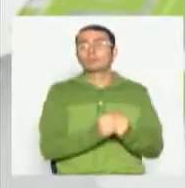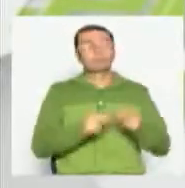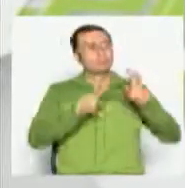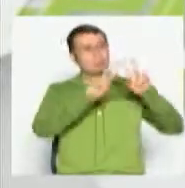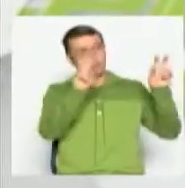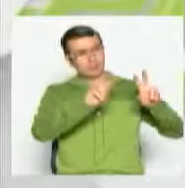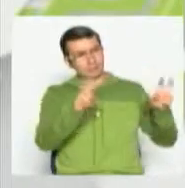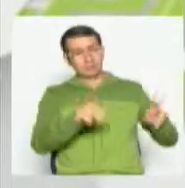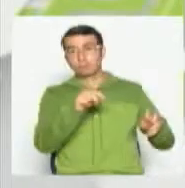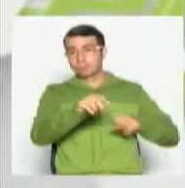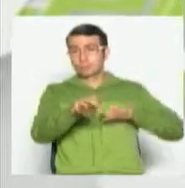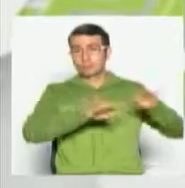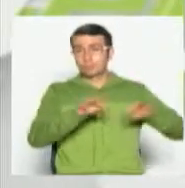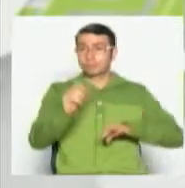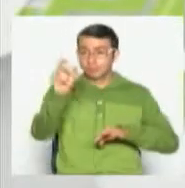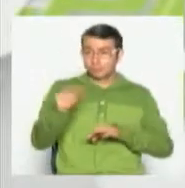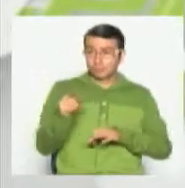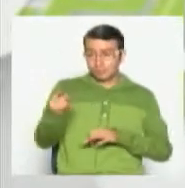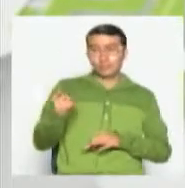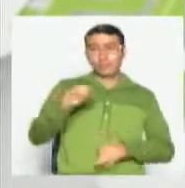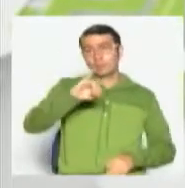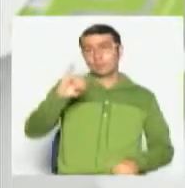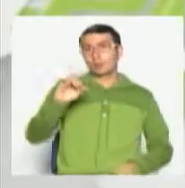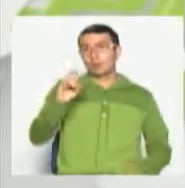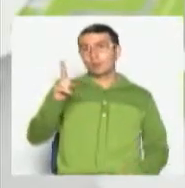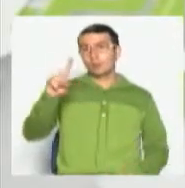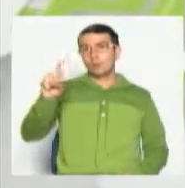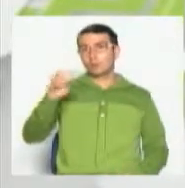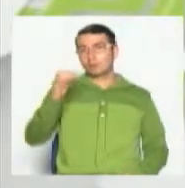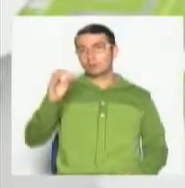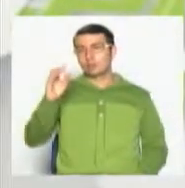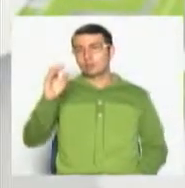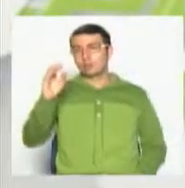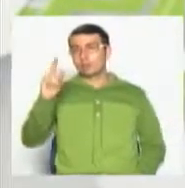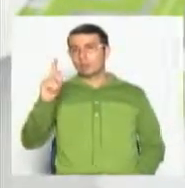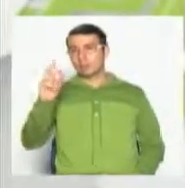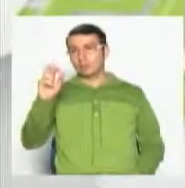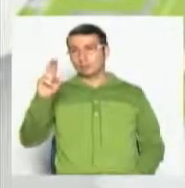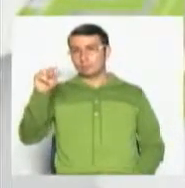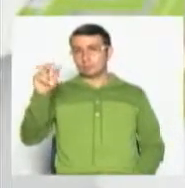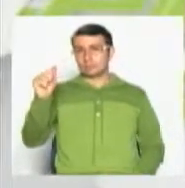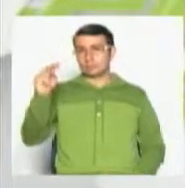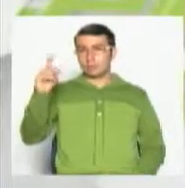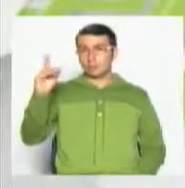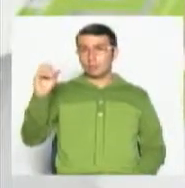Estaremos analizándolos hoy con el doctor José Fernando Vélez, psicólogo a quien le doy la bienvenida.